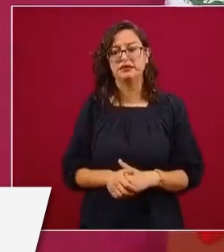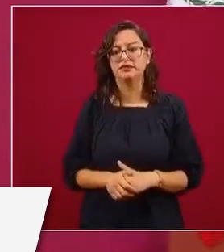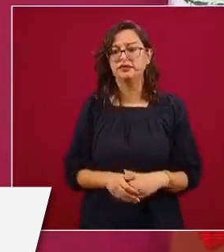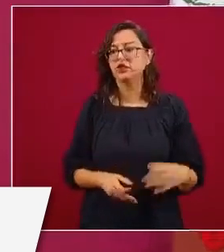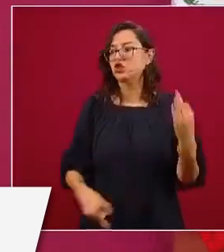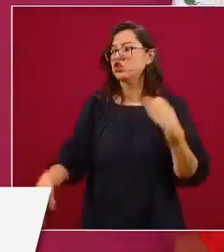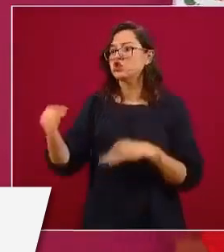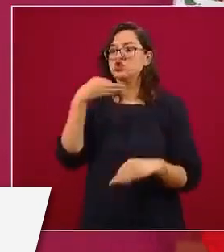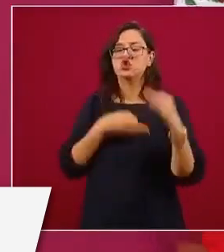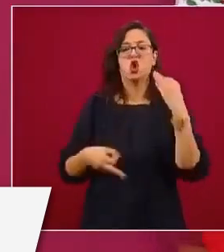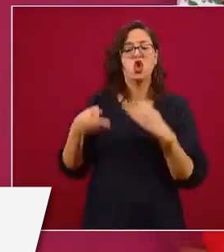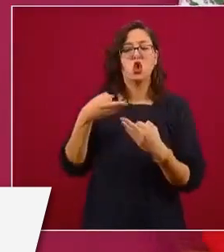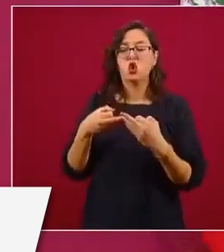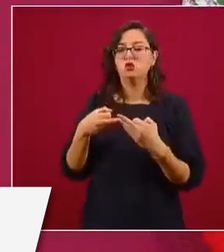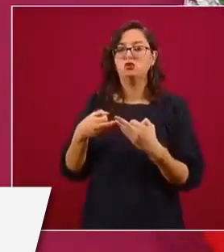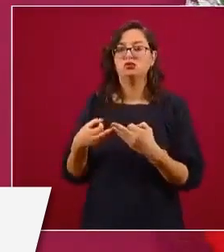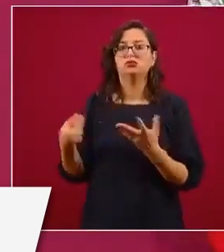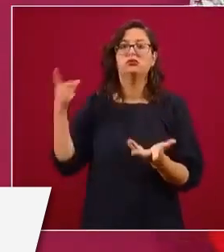subcontratado.